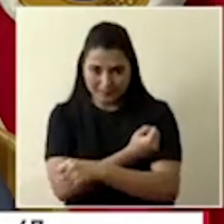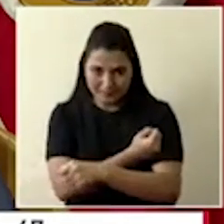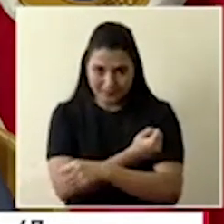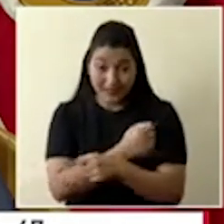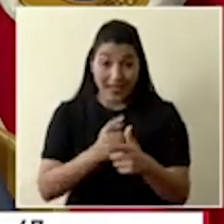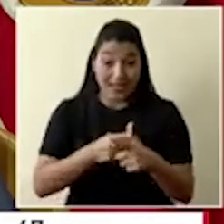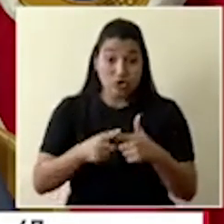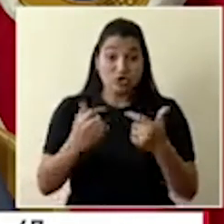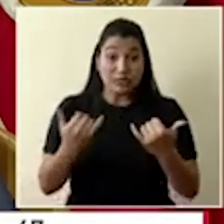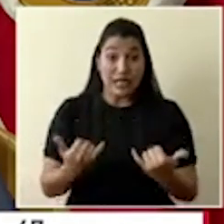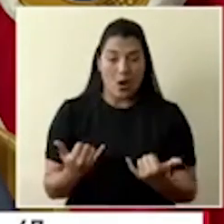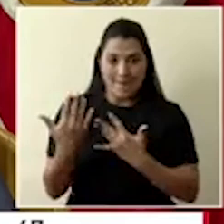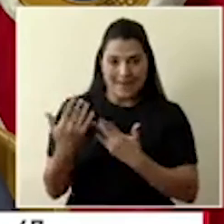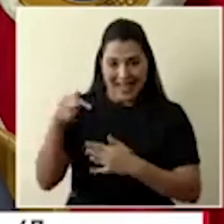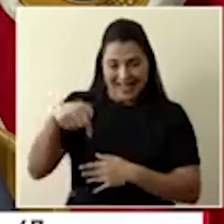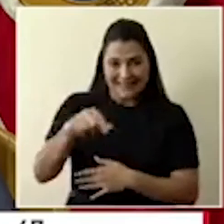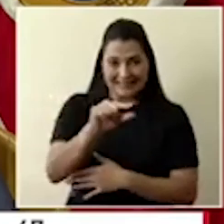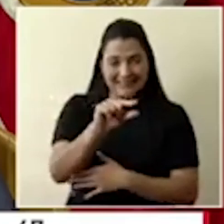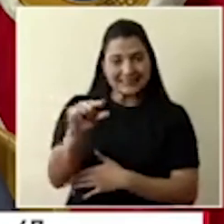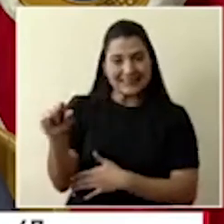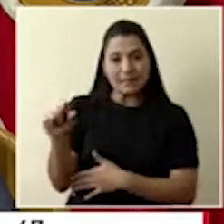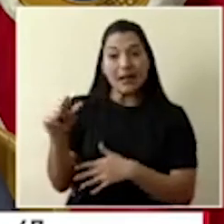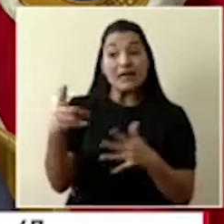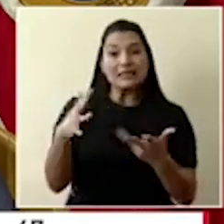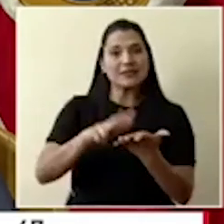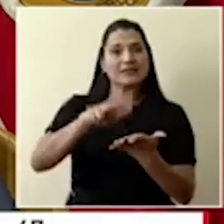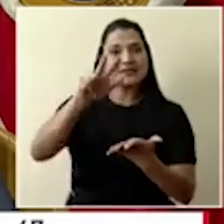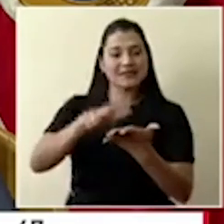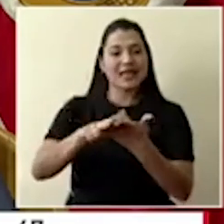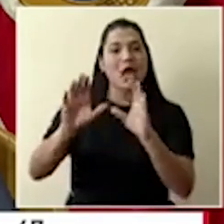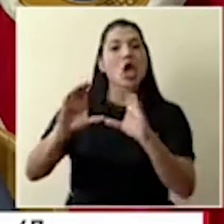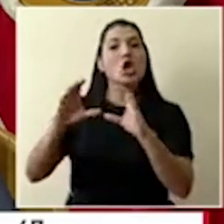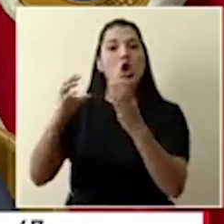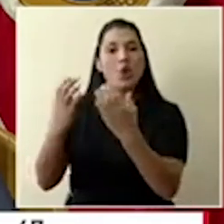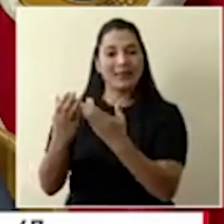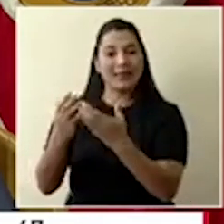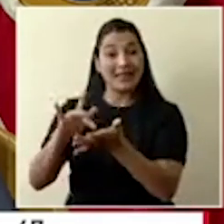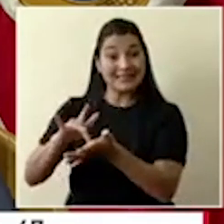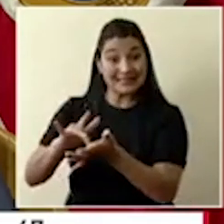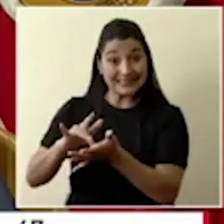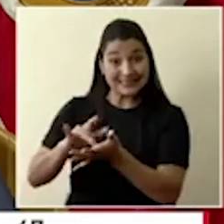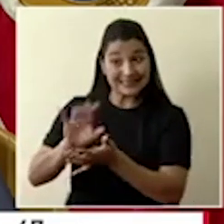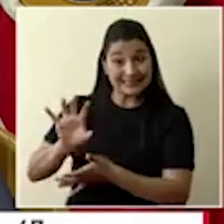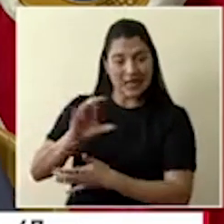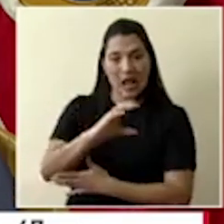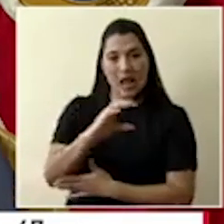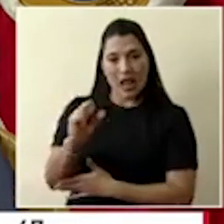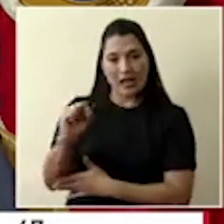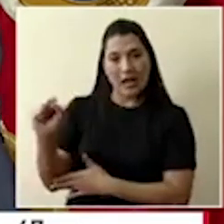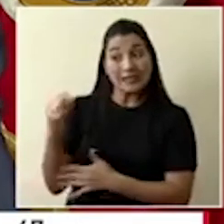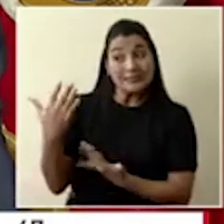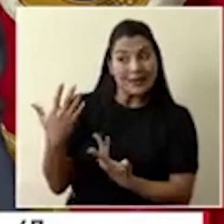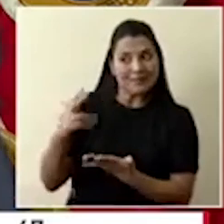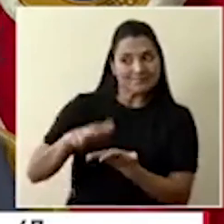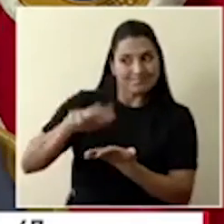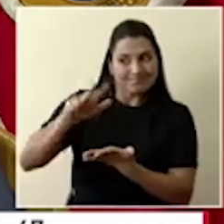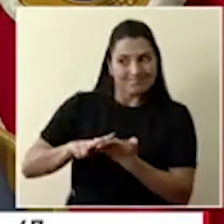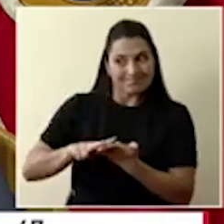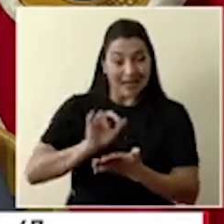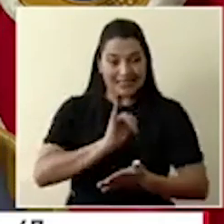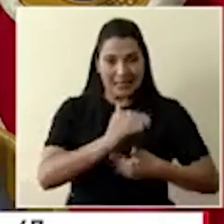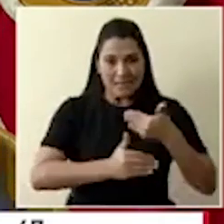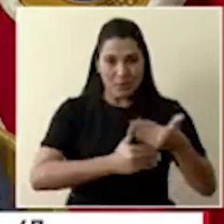esta semana ya se apruebe por el Comité de Farmacoterapia de la Caja ese protocolo para comenzar ese